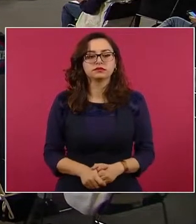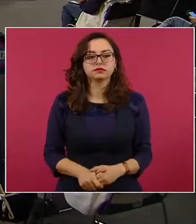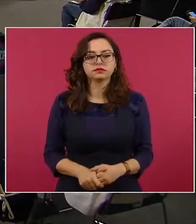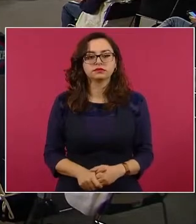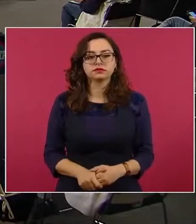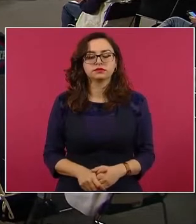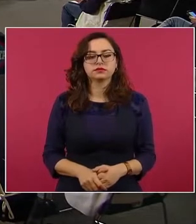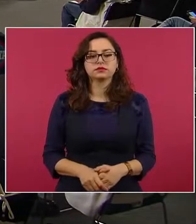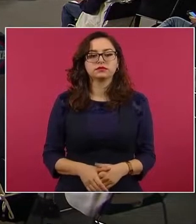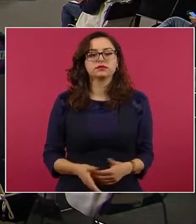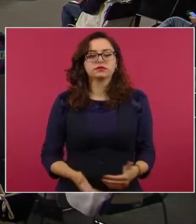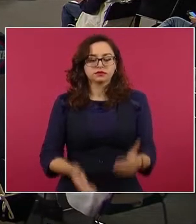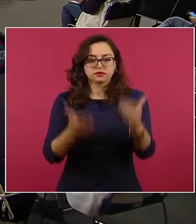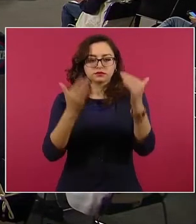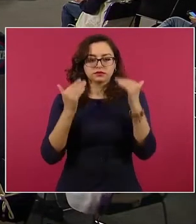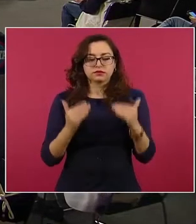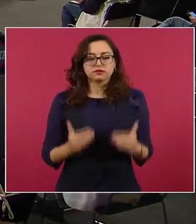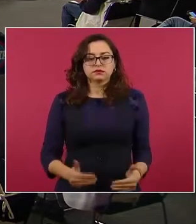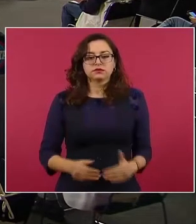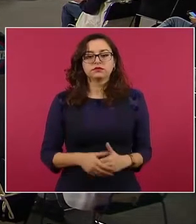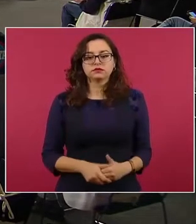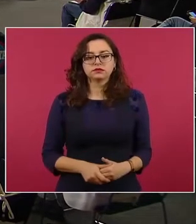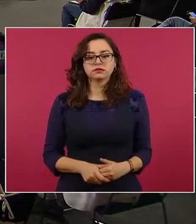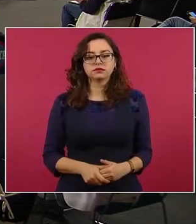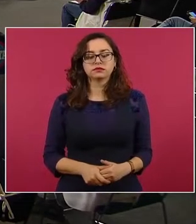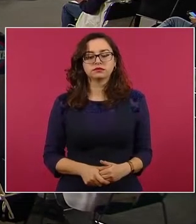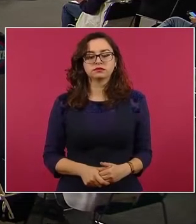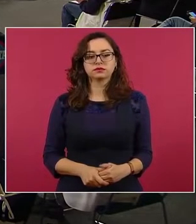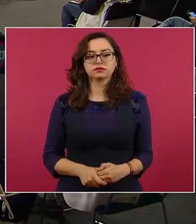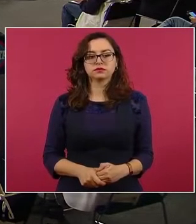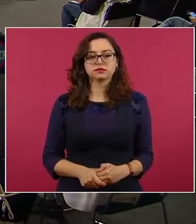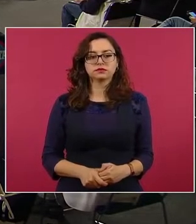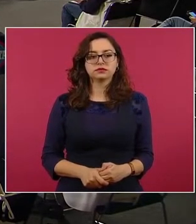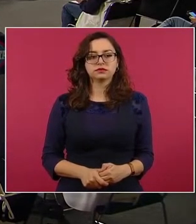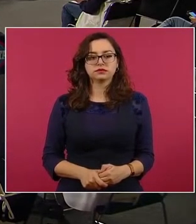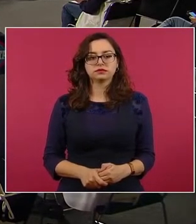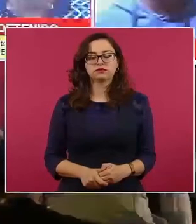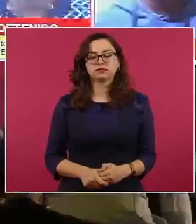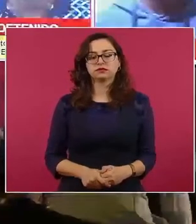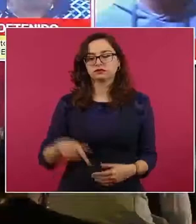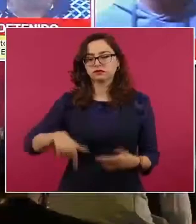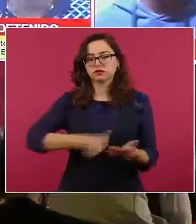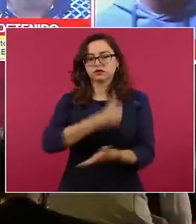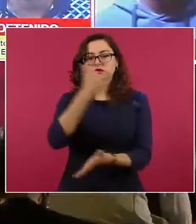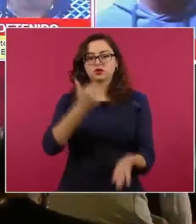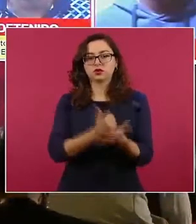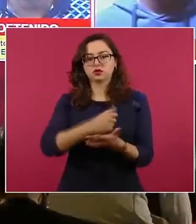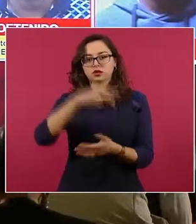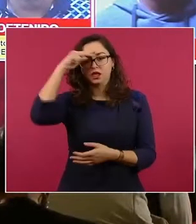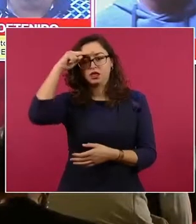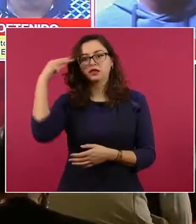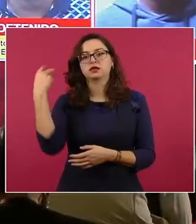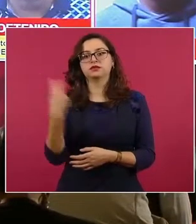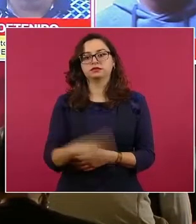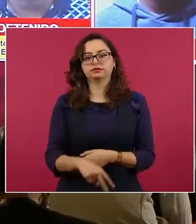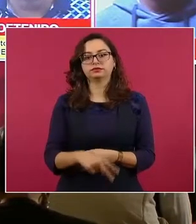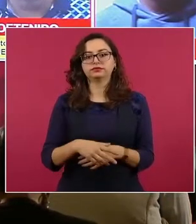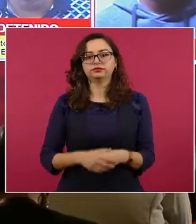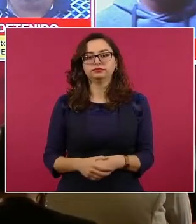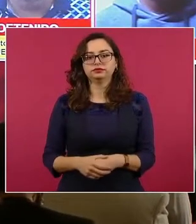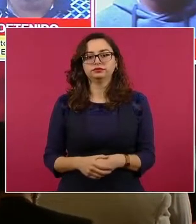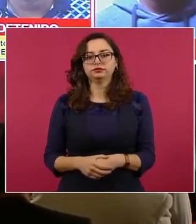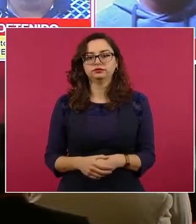También informar que la Fiscalía de la Ciudad de México, en coordinación con la